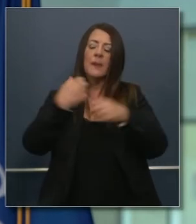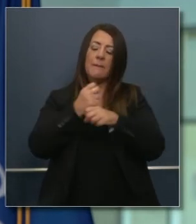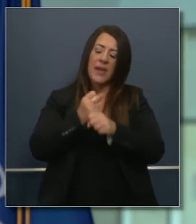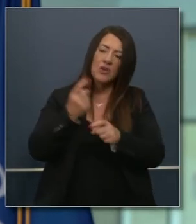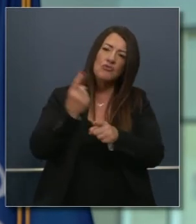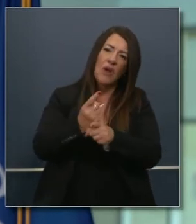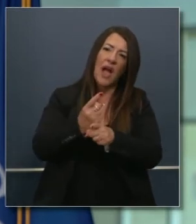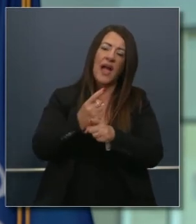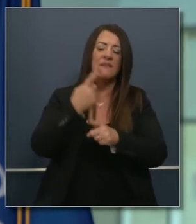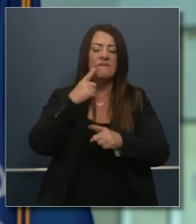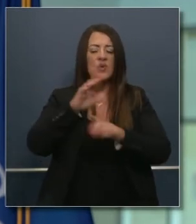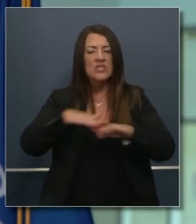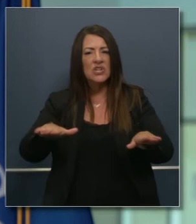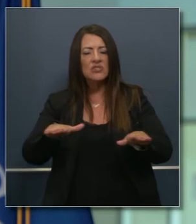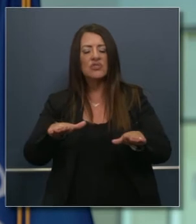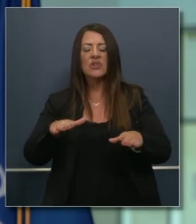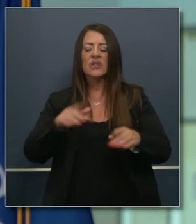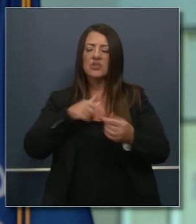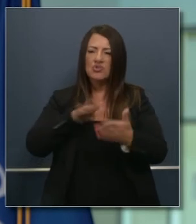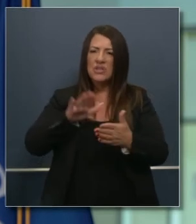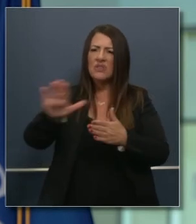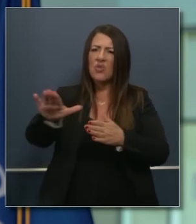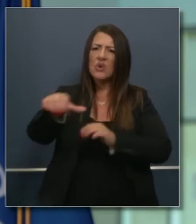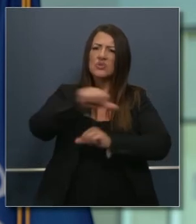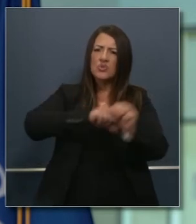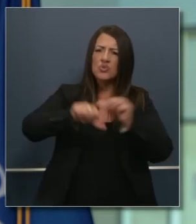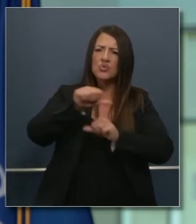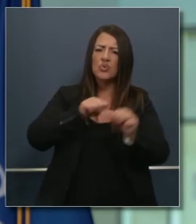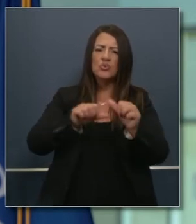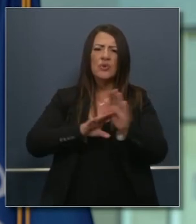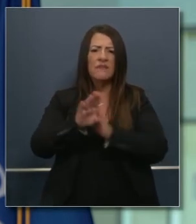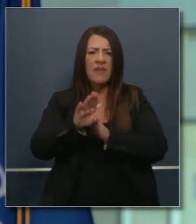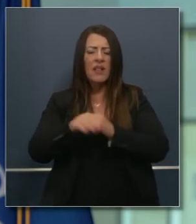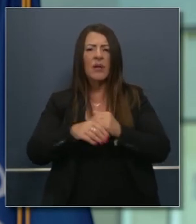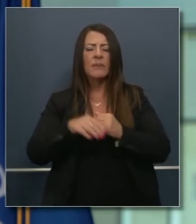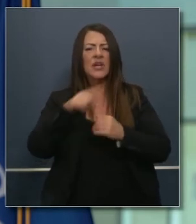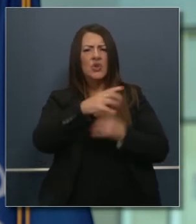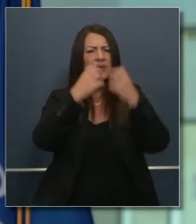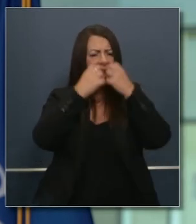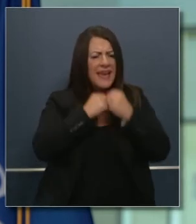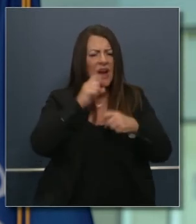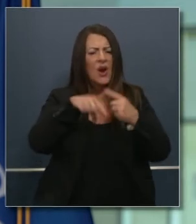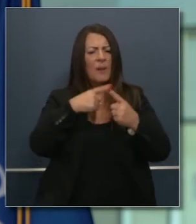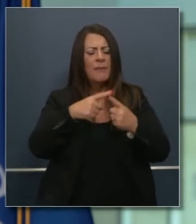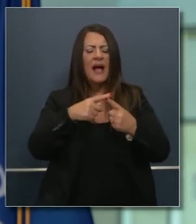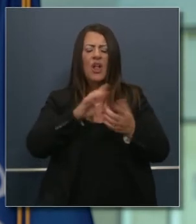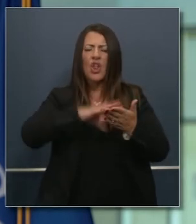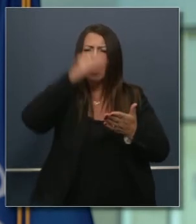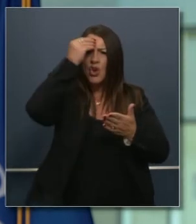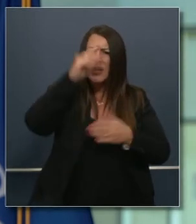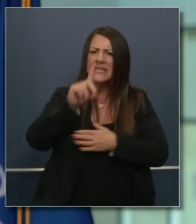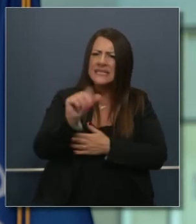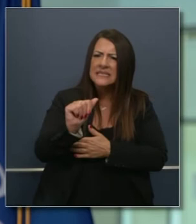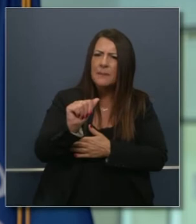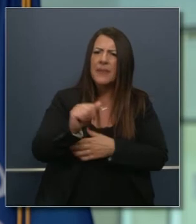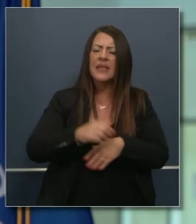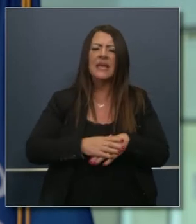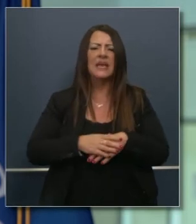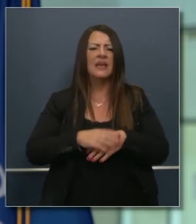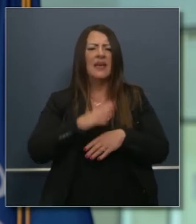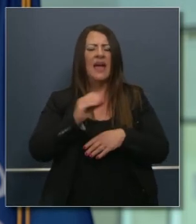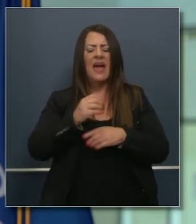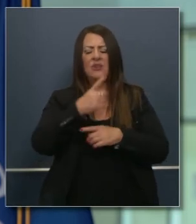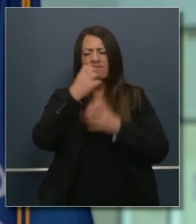errores sociales para mejorar la movilidad social y resolver con diferencias de